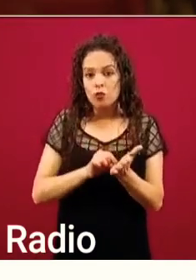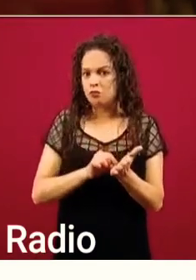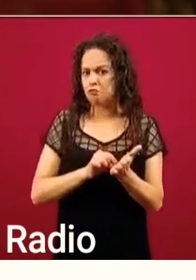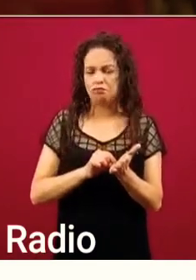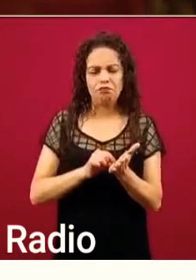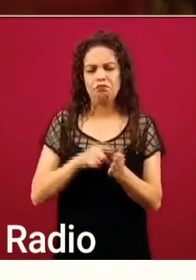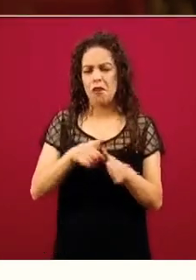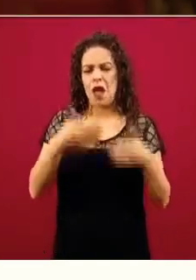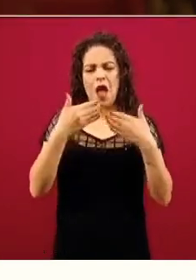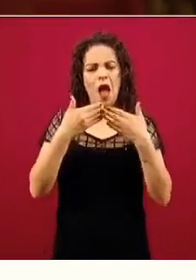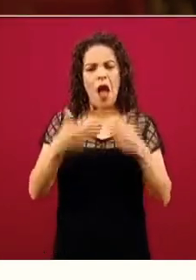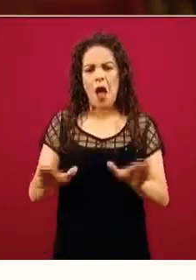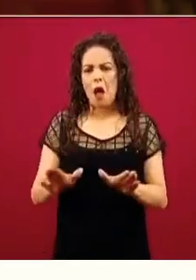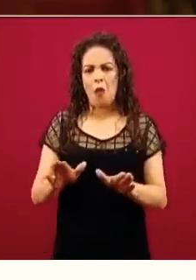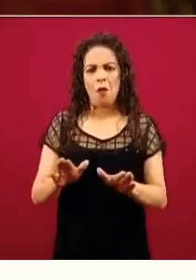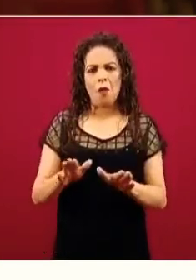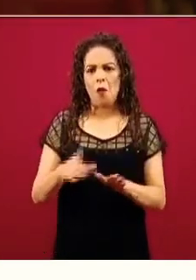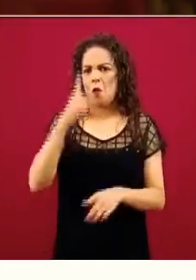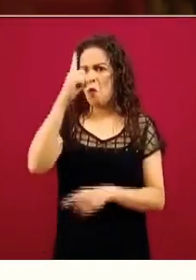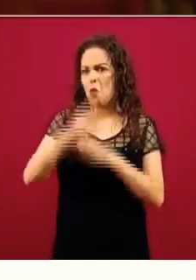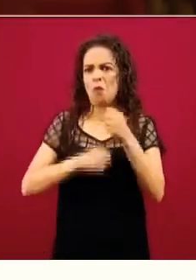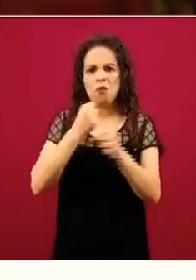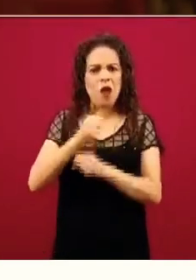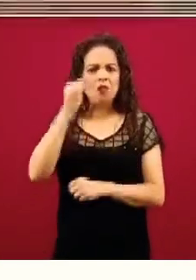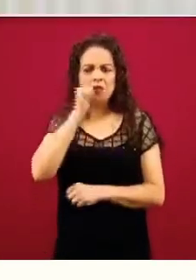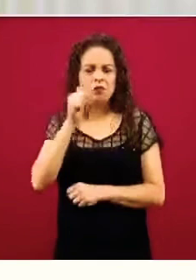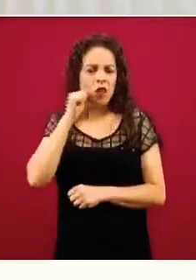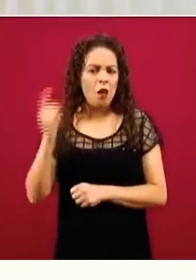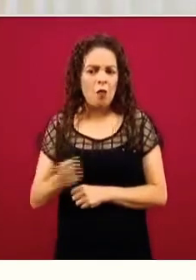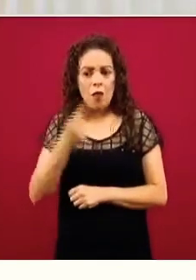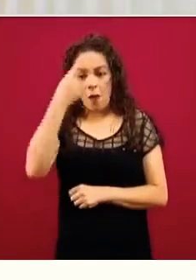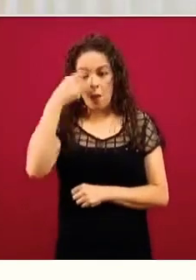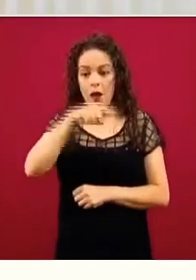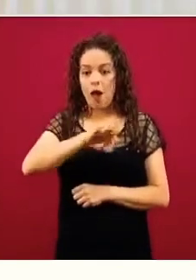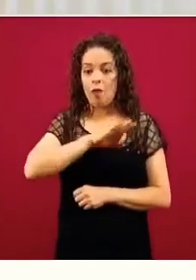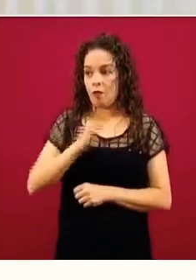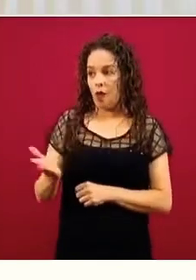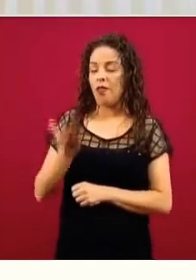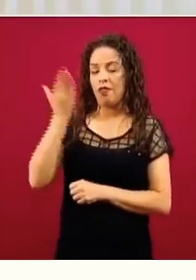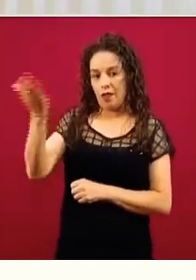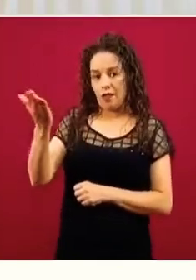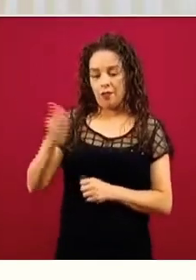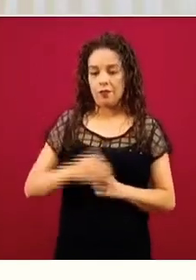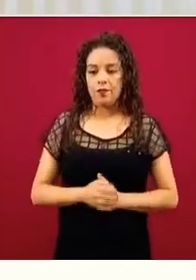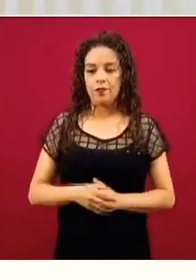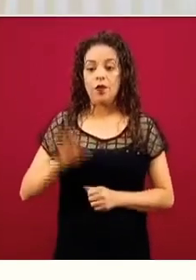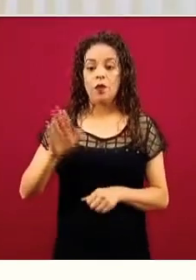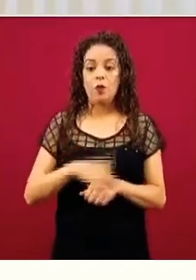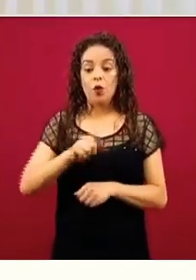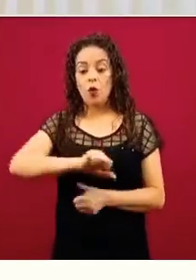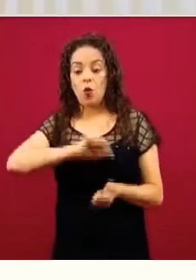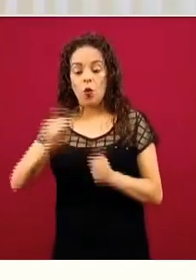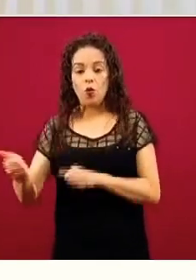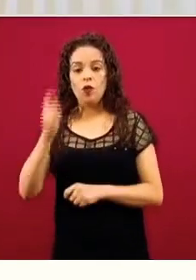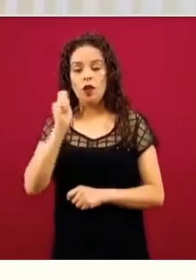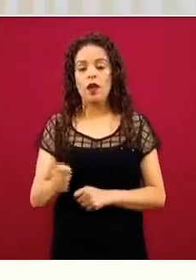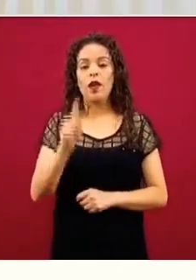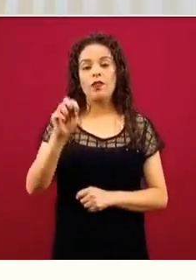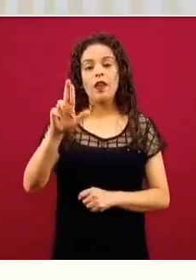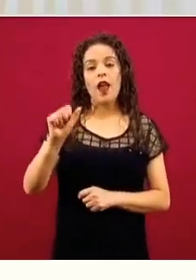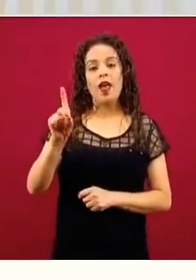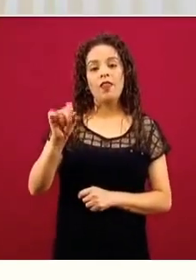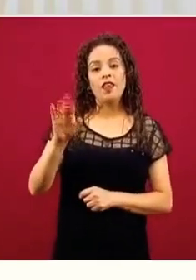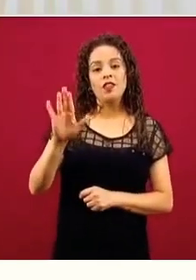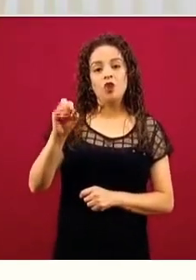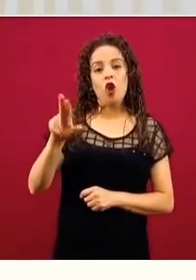crédito está abierto todo el año para que un acreditado, a diferencia del tradicional que sí se vea a través de un sistema de puntaje, el de pensionados